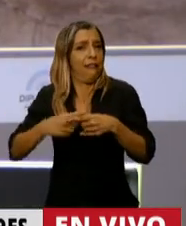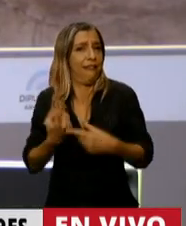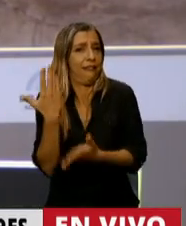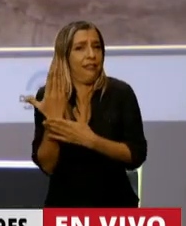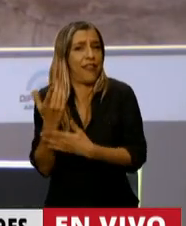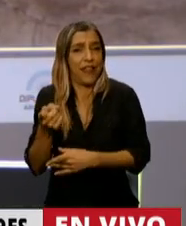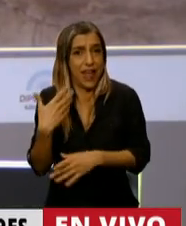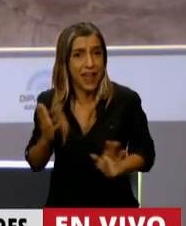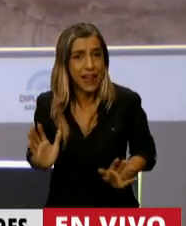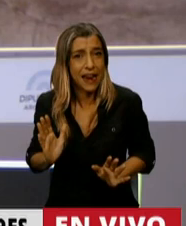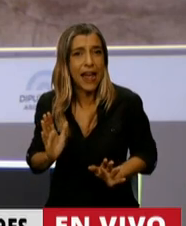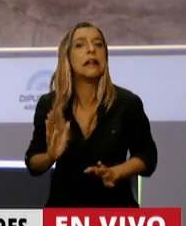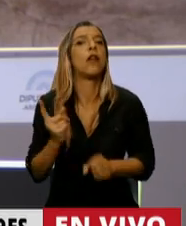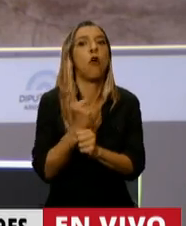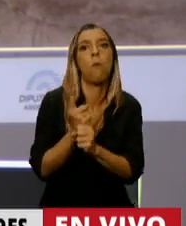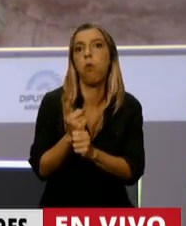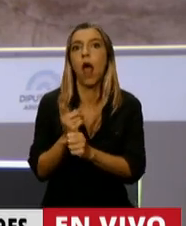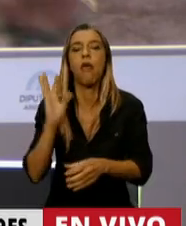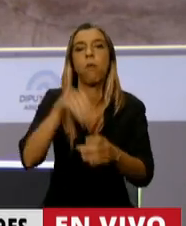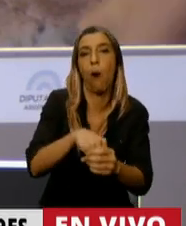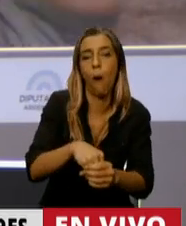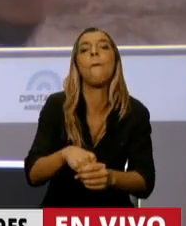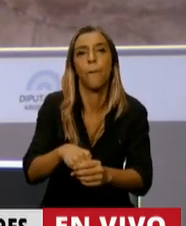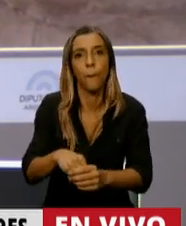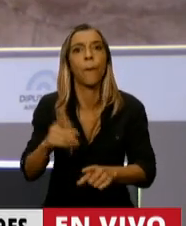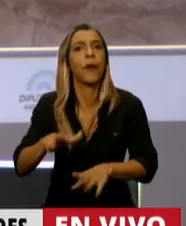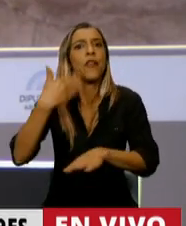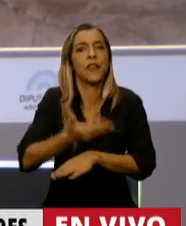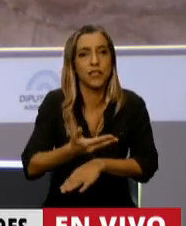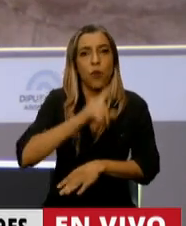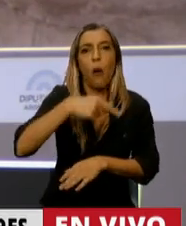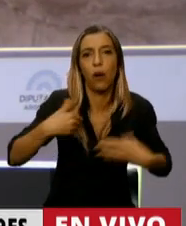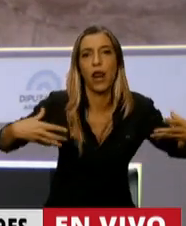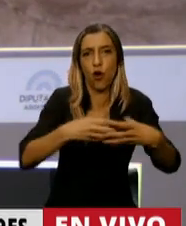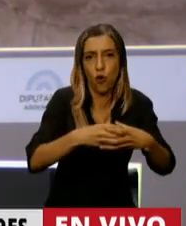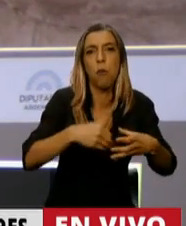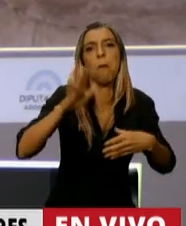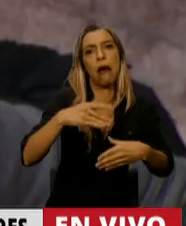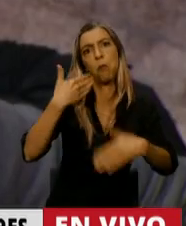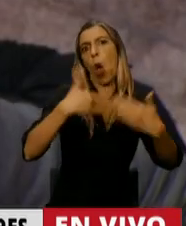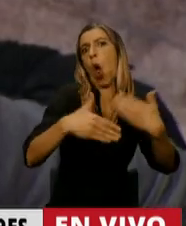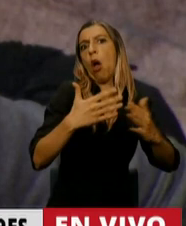porque cuando se agotan sus recursos vienen los progresistas a hacer el trabajo sucio.